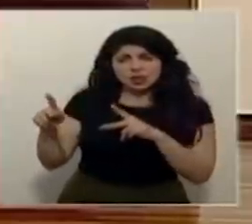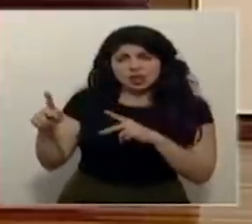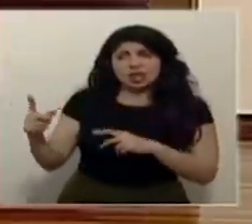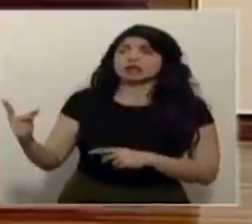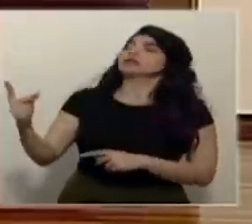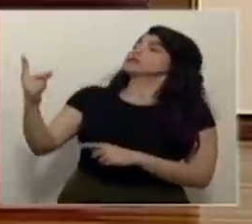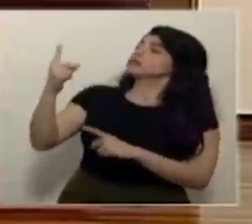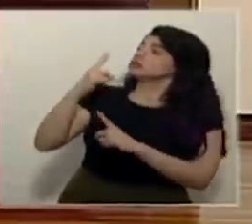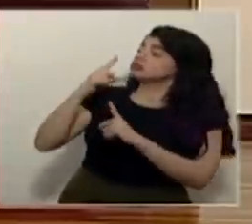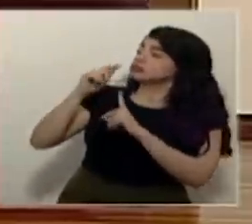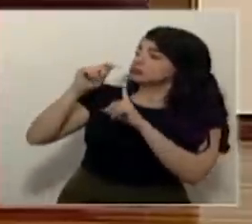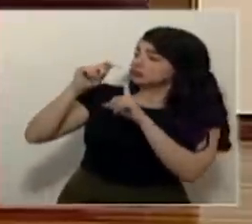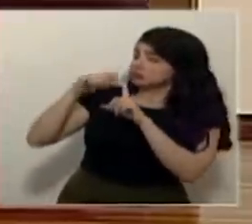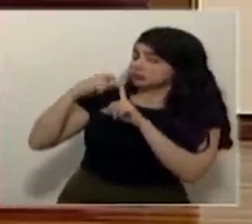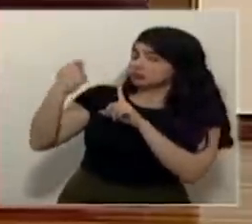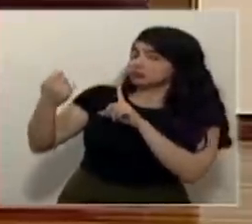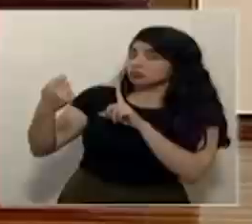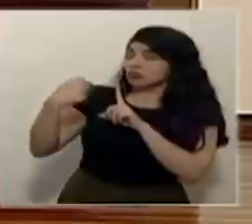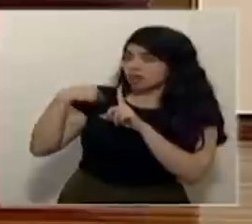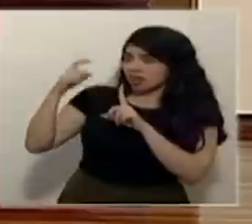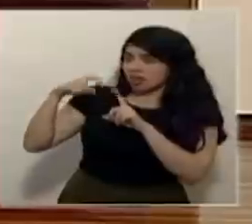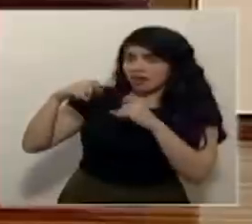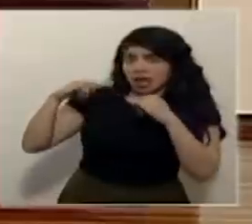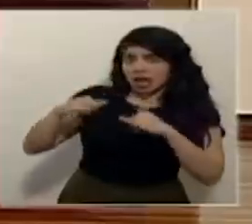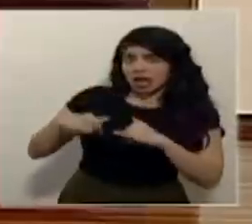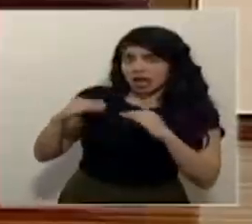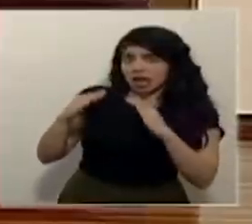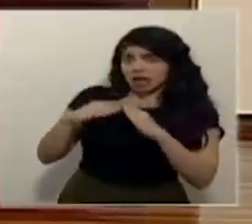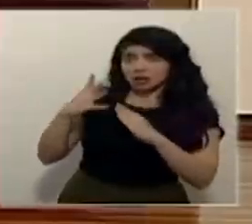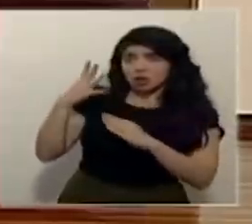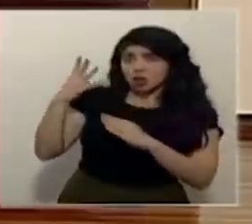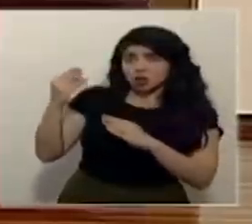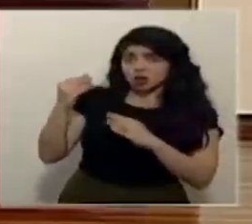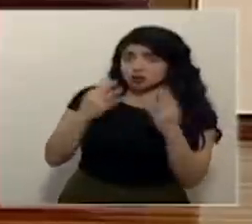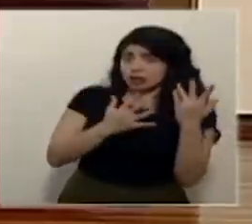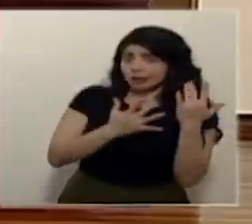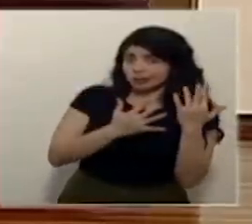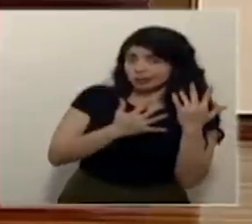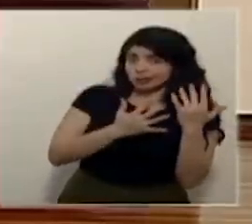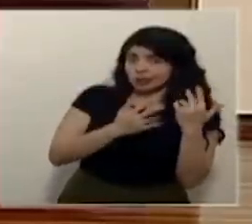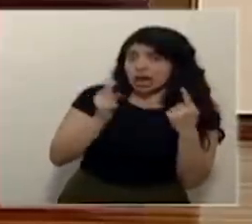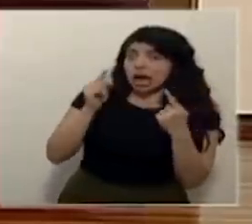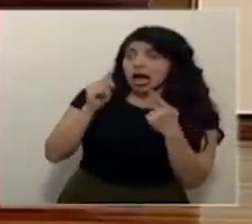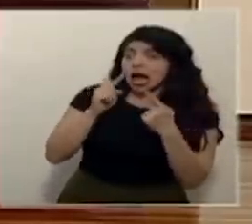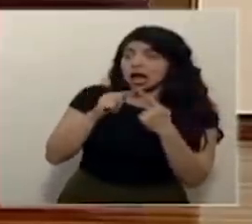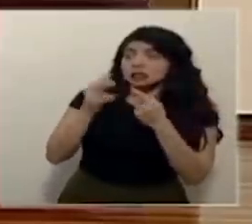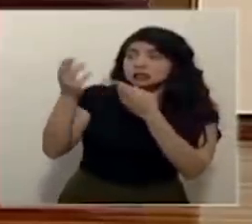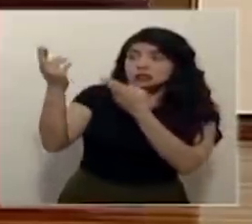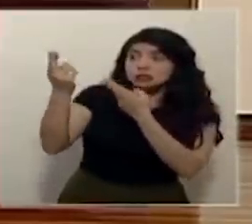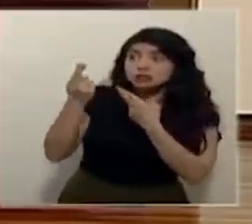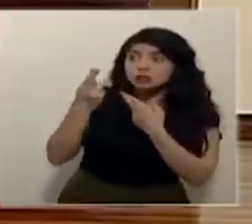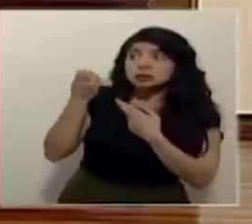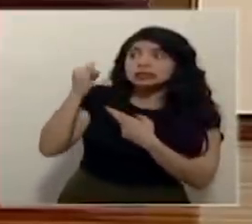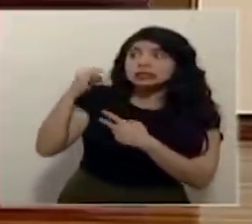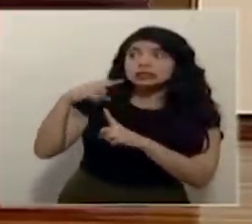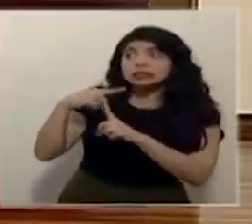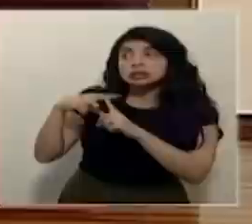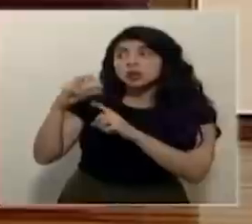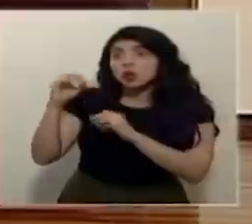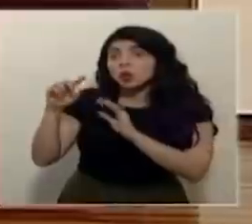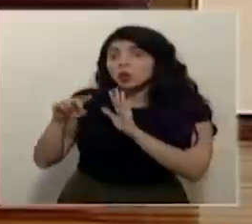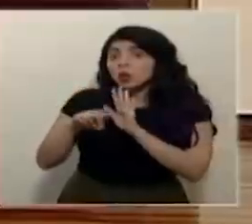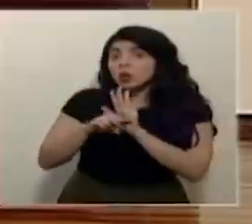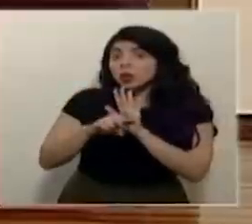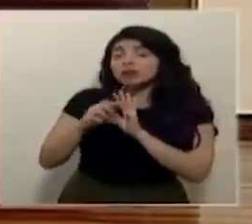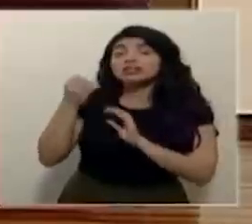las que se le realiza estas muestras quedarse en sus hogares sin salir guardando el protocolo hasta que se les informe que son o no positivas